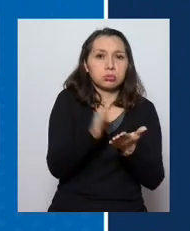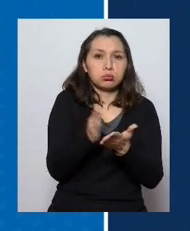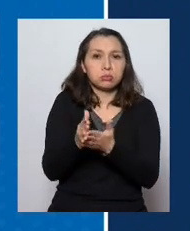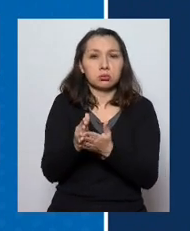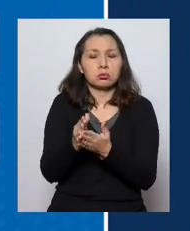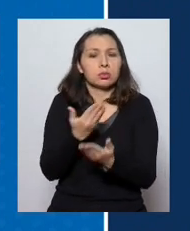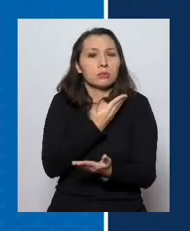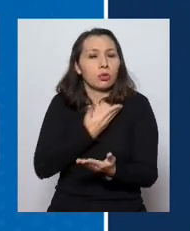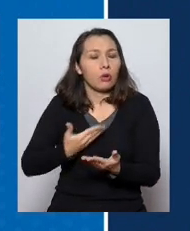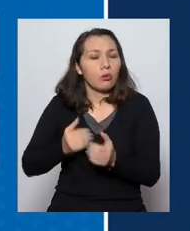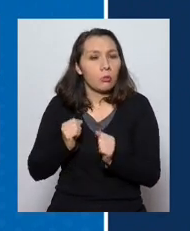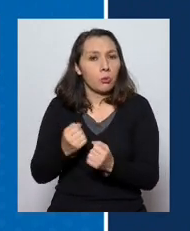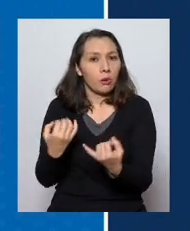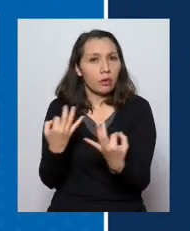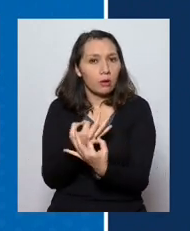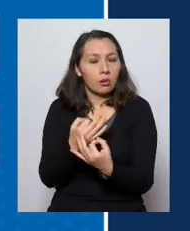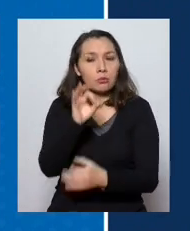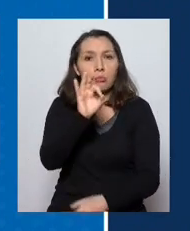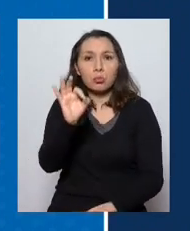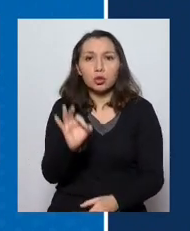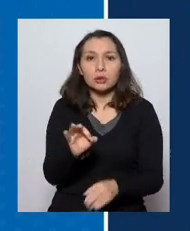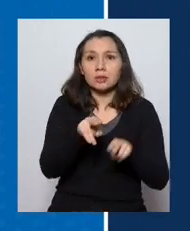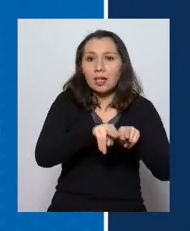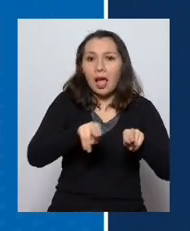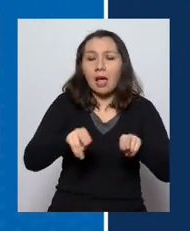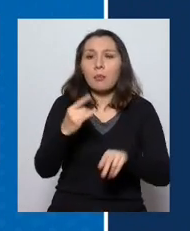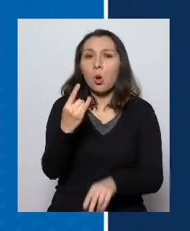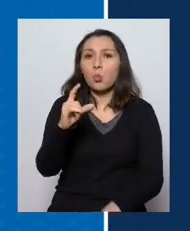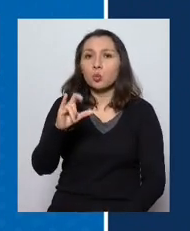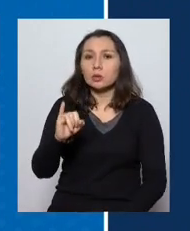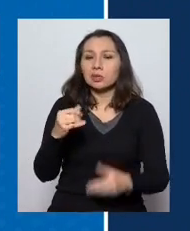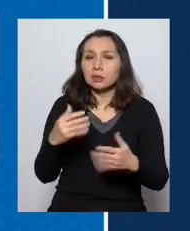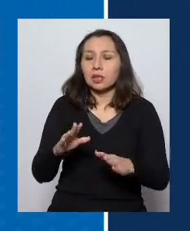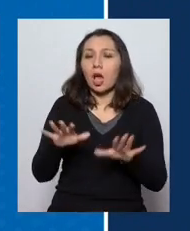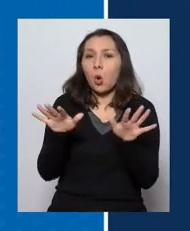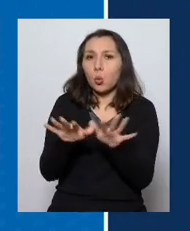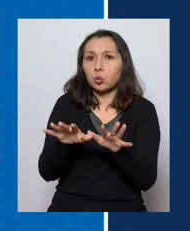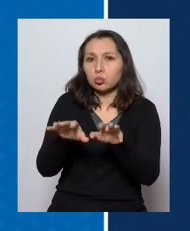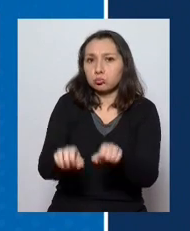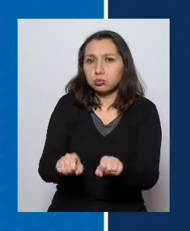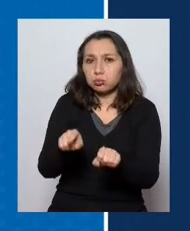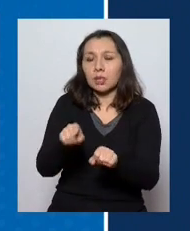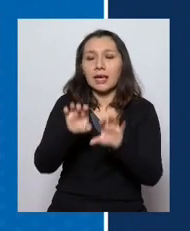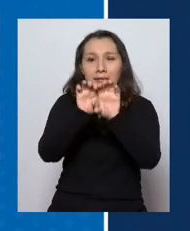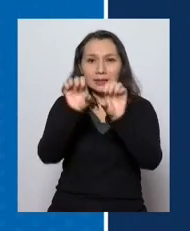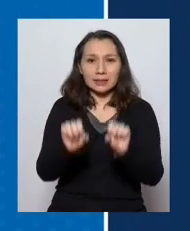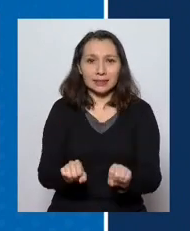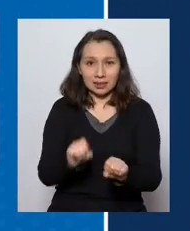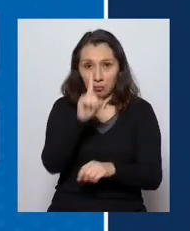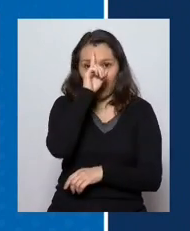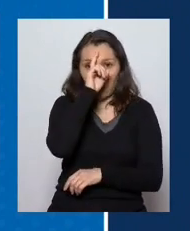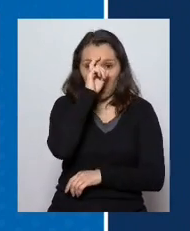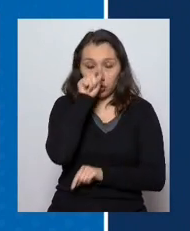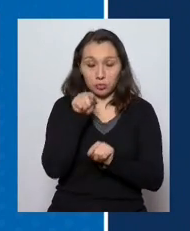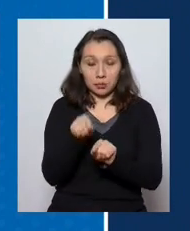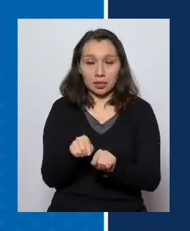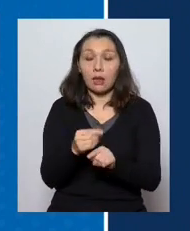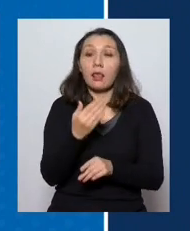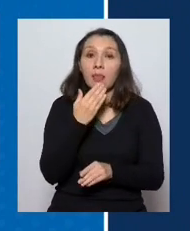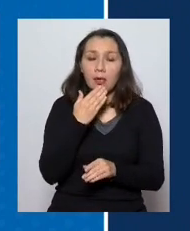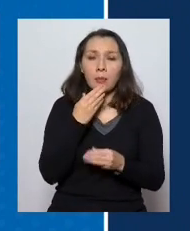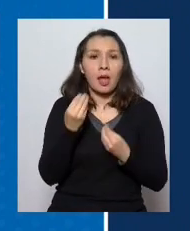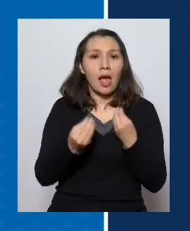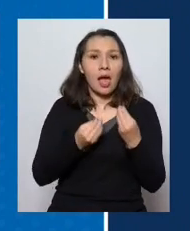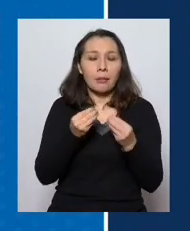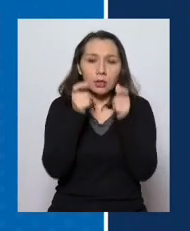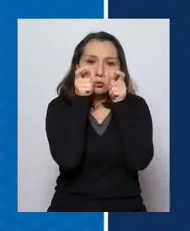puede también señalar el porcentaje de camas críticas ocupadas en el sistema hospitalario. Y también,